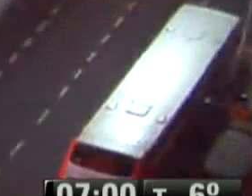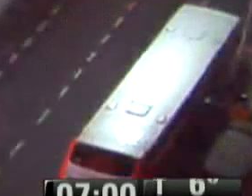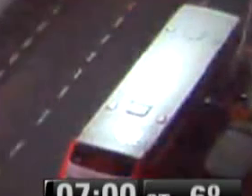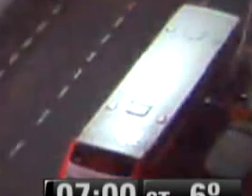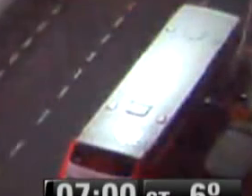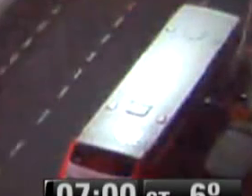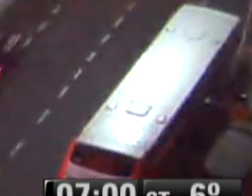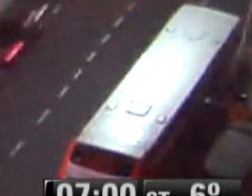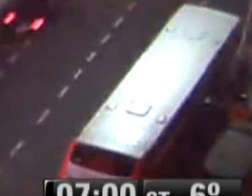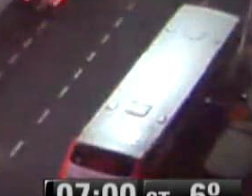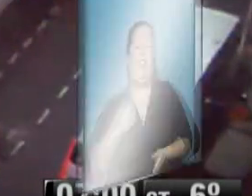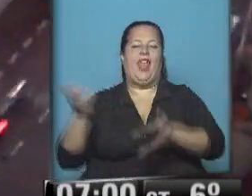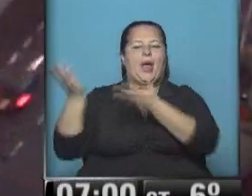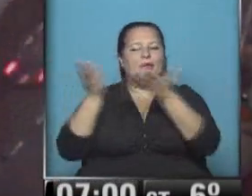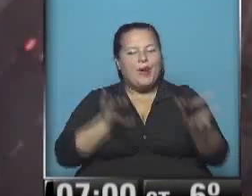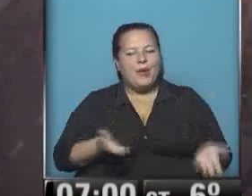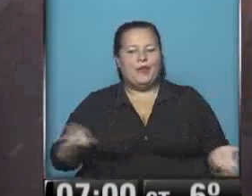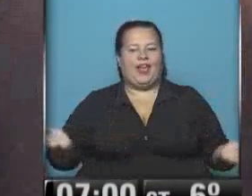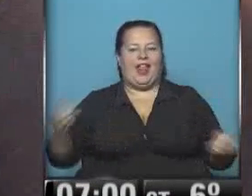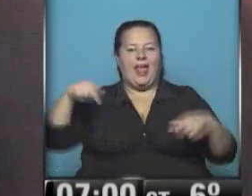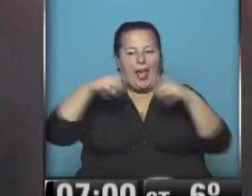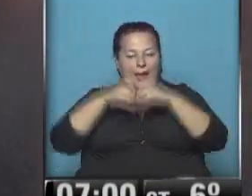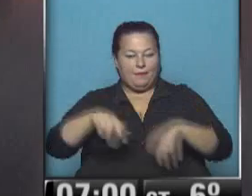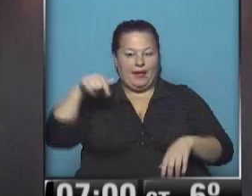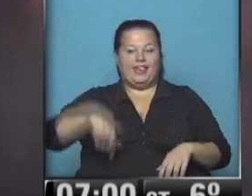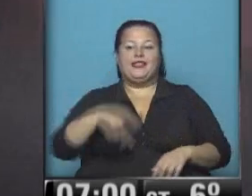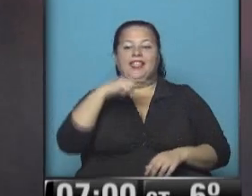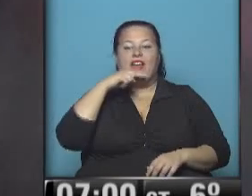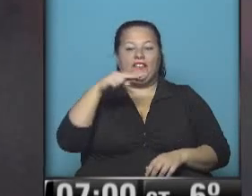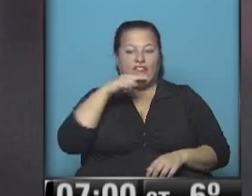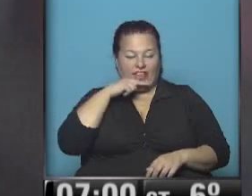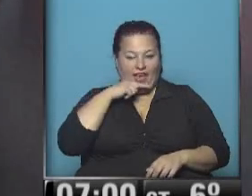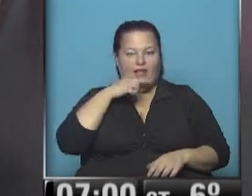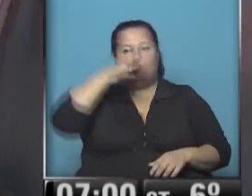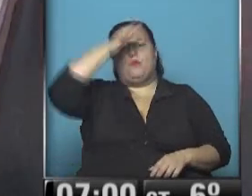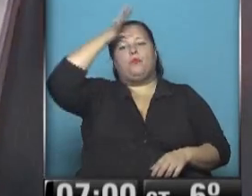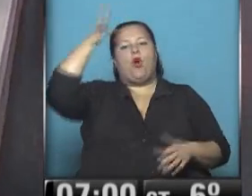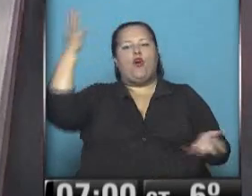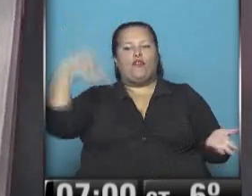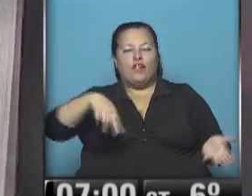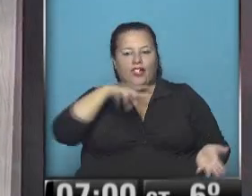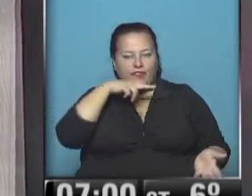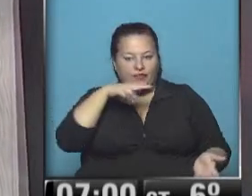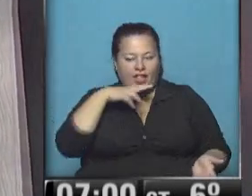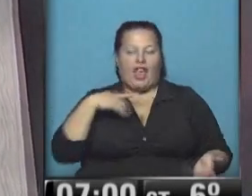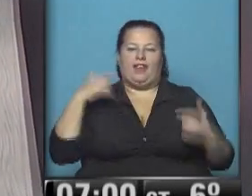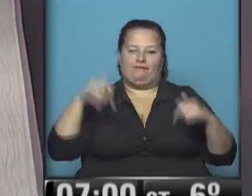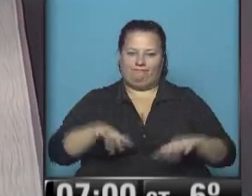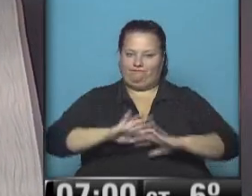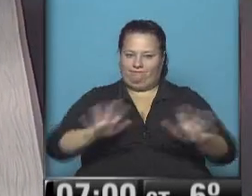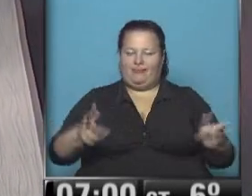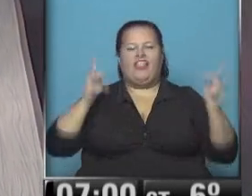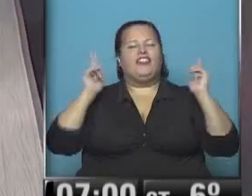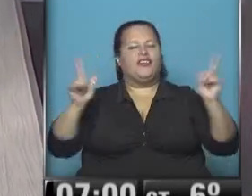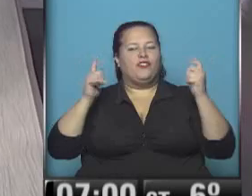Muy buenos días, bienvenidos. Estamos arrancando el viernes y llegó por fin el viernes. Está entre nosotros a